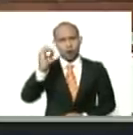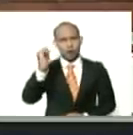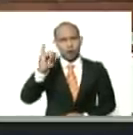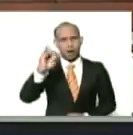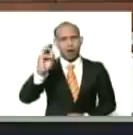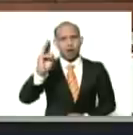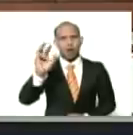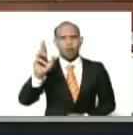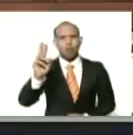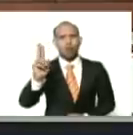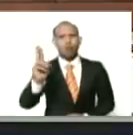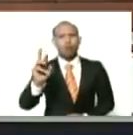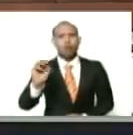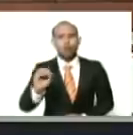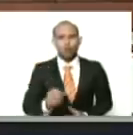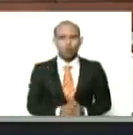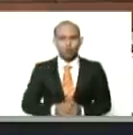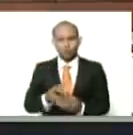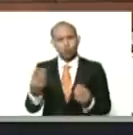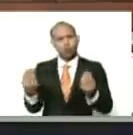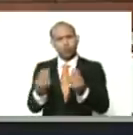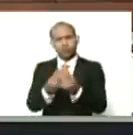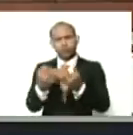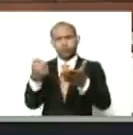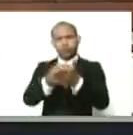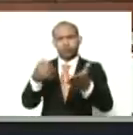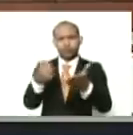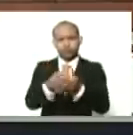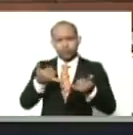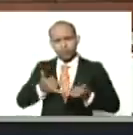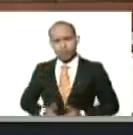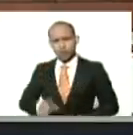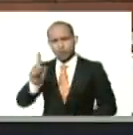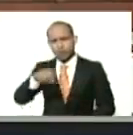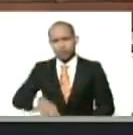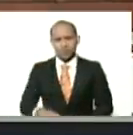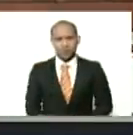y como estuvo al frente, de la batalla, con Guaicaipuro, y después con su hijo, Baruta,